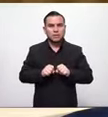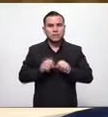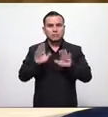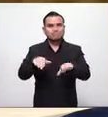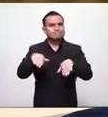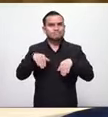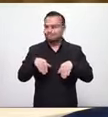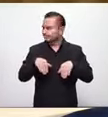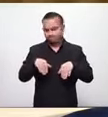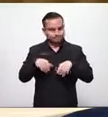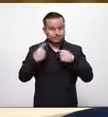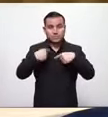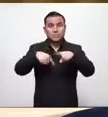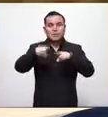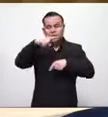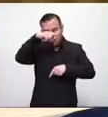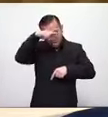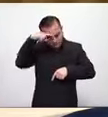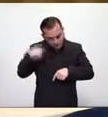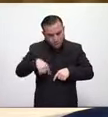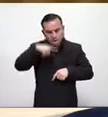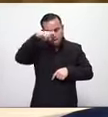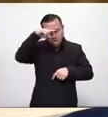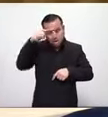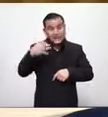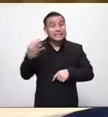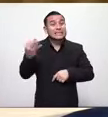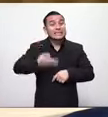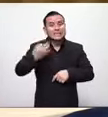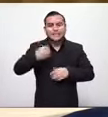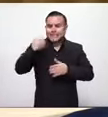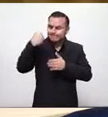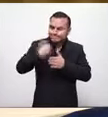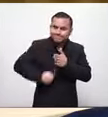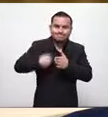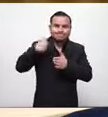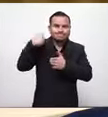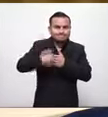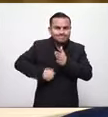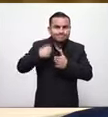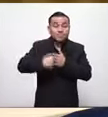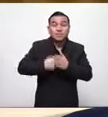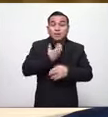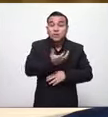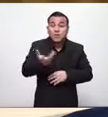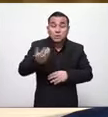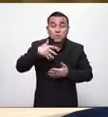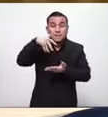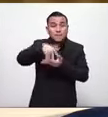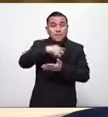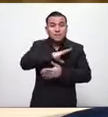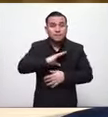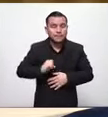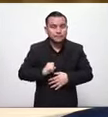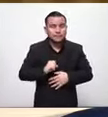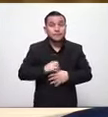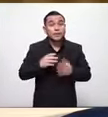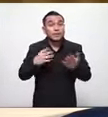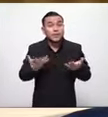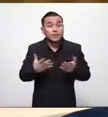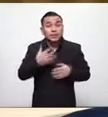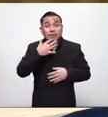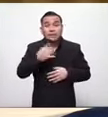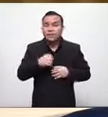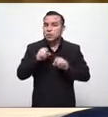vencido ni de brazos cruzados tienen que seguir luchando por cada uno de los salvadoreños porque no